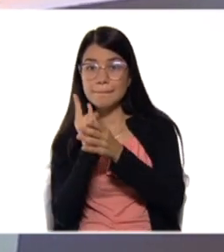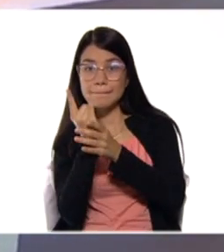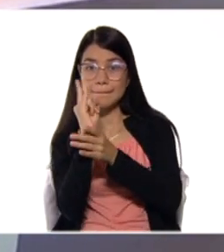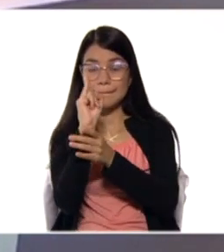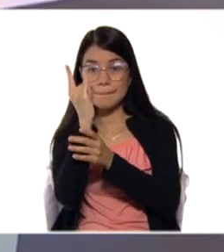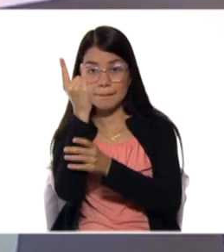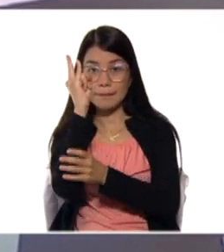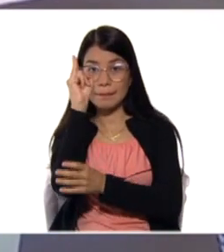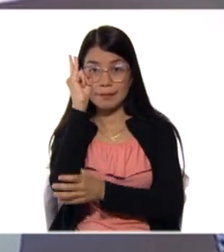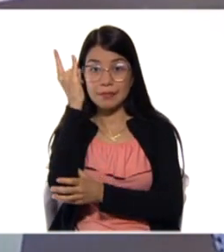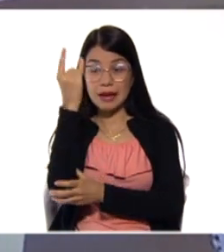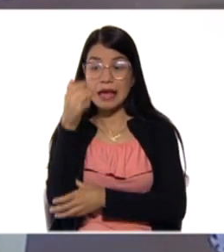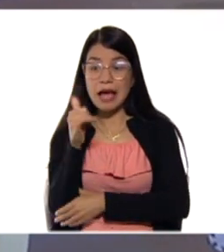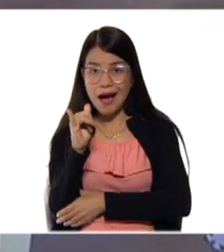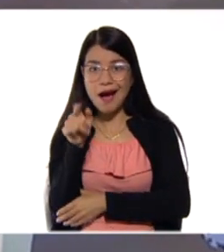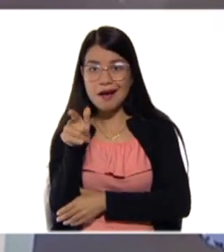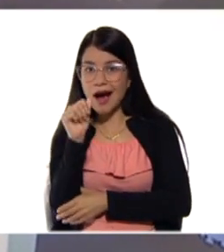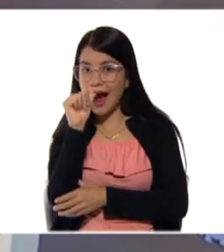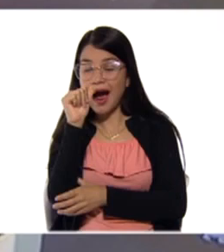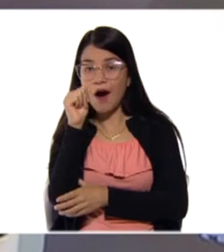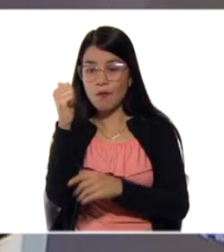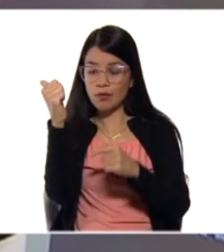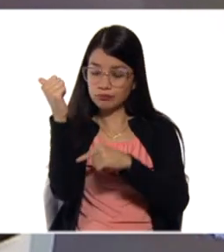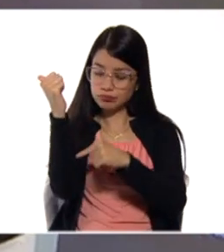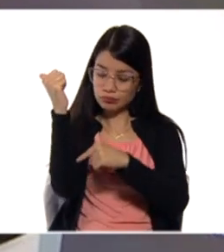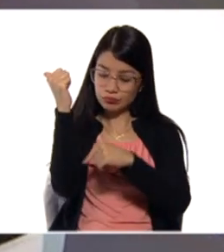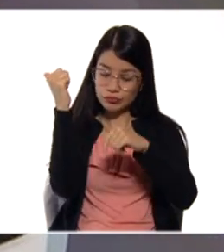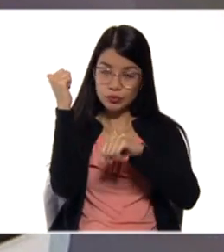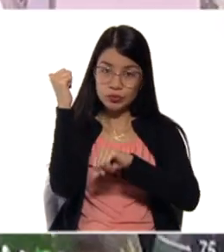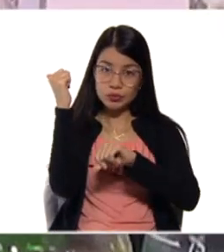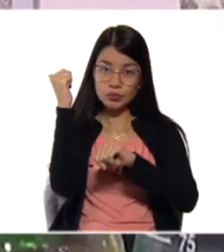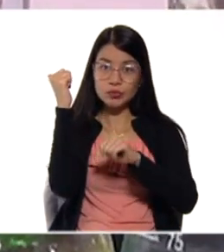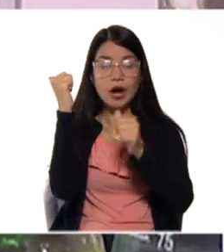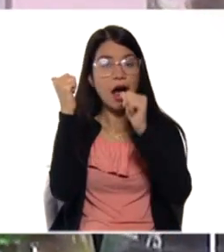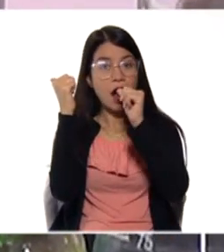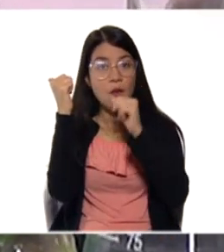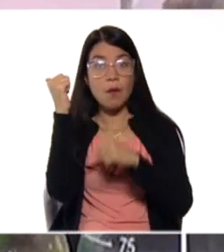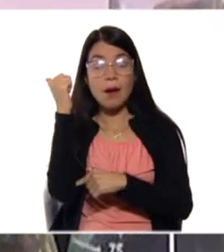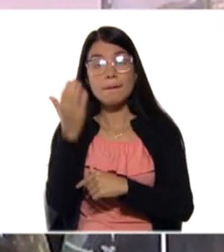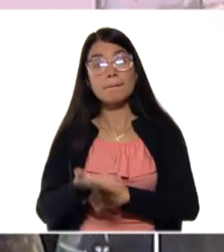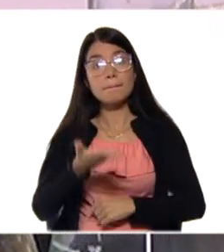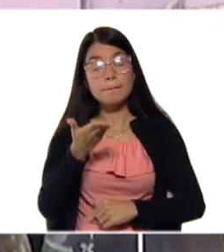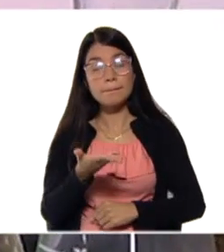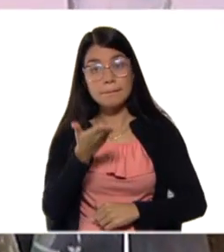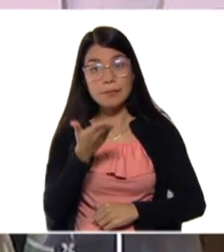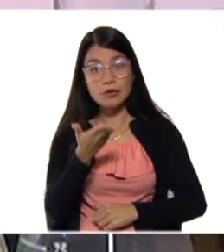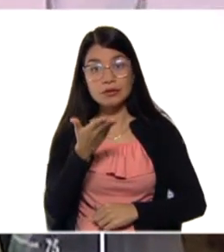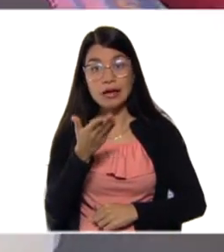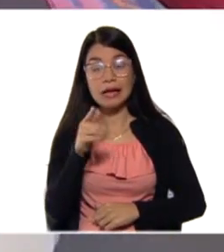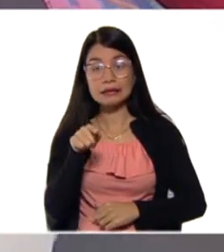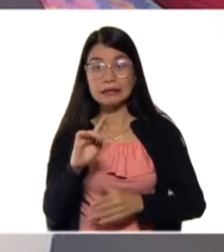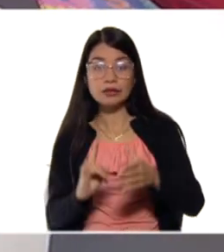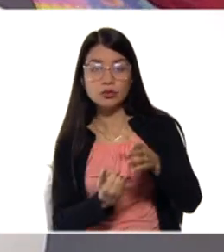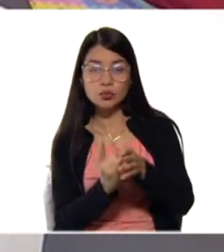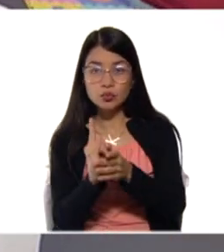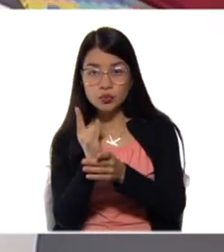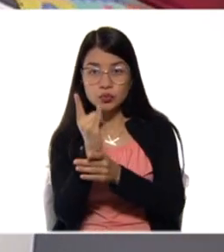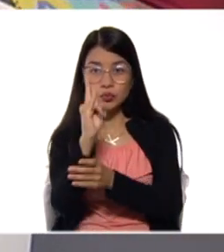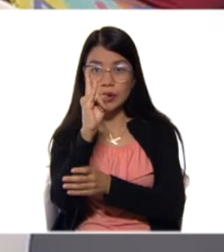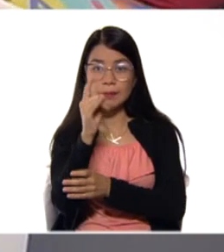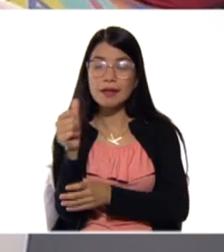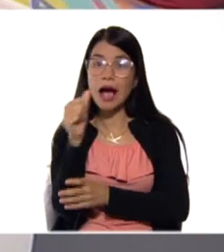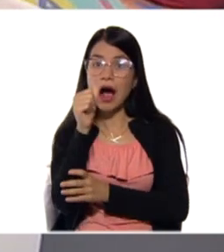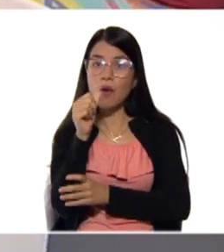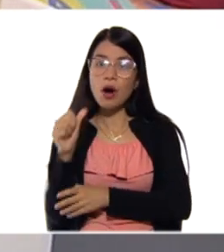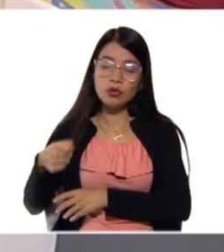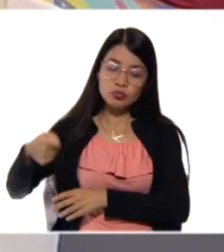importante también suministrarle agua a las plantas porque es parte vital de su proceso, de las reacciones que